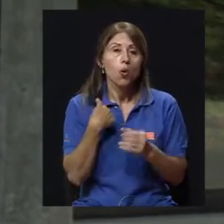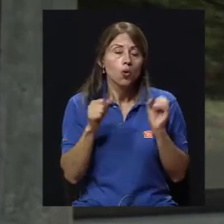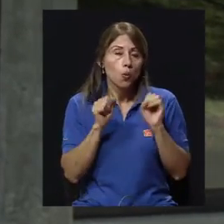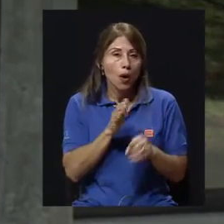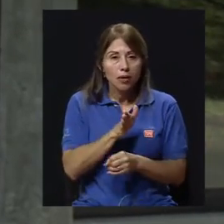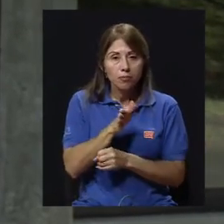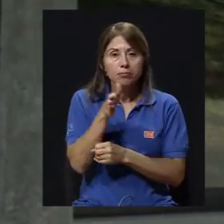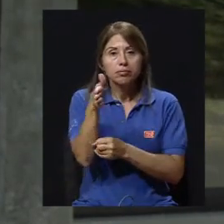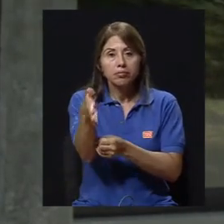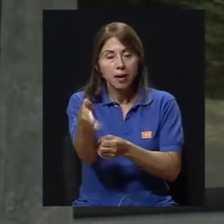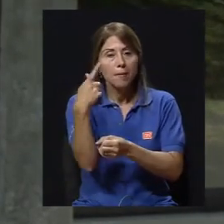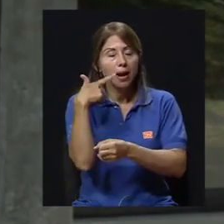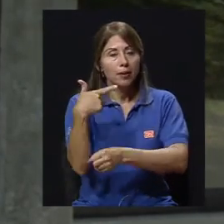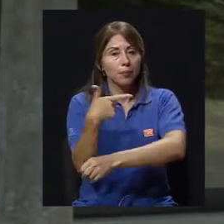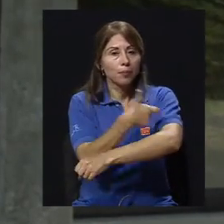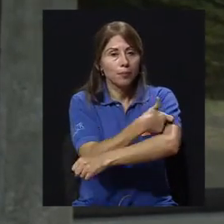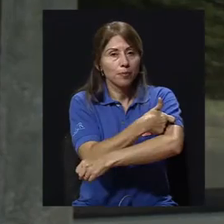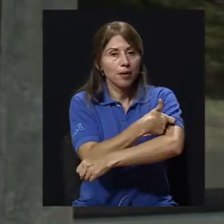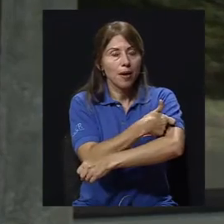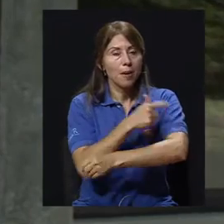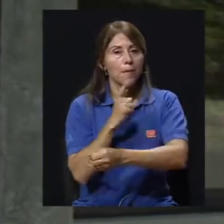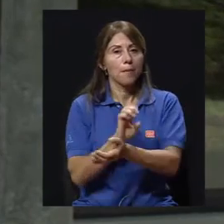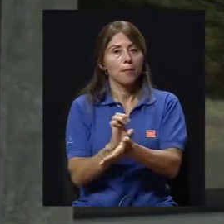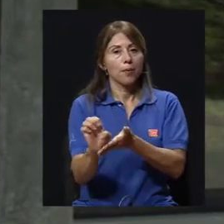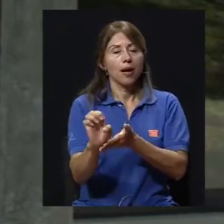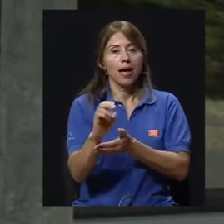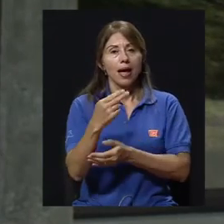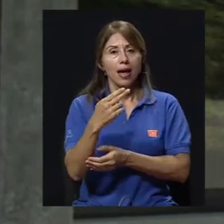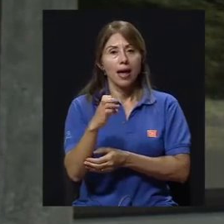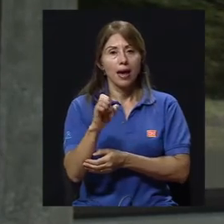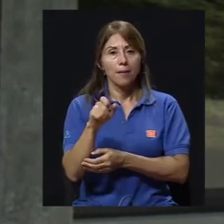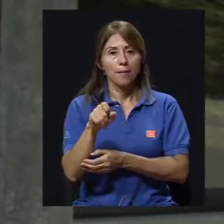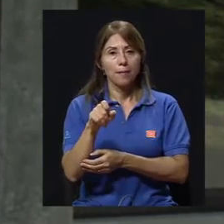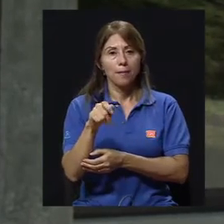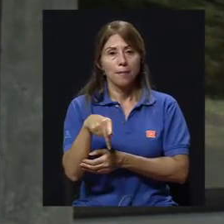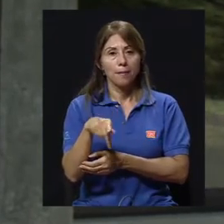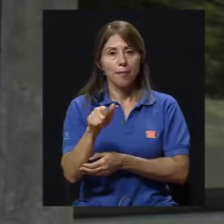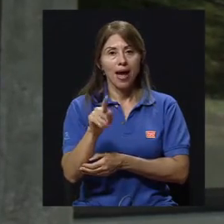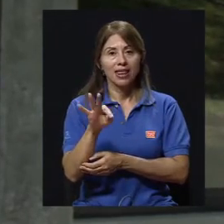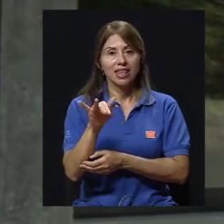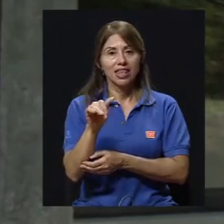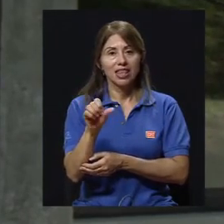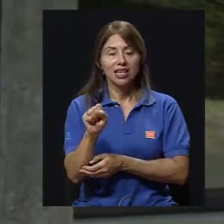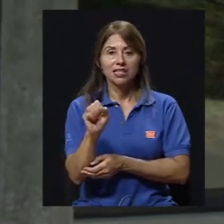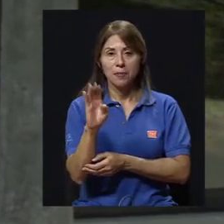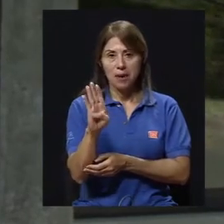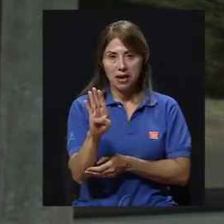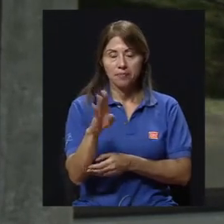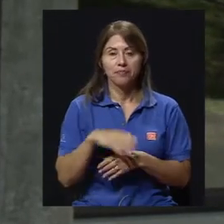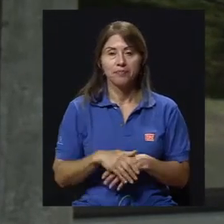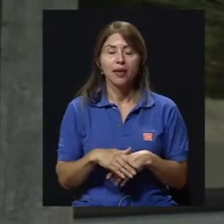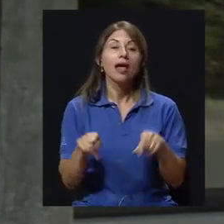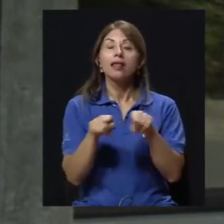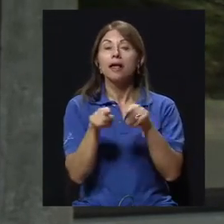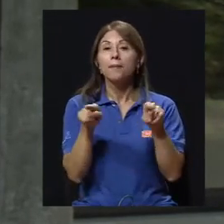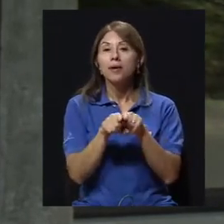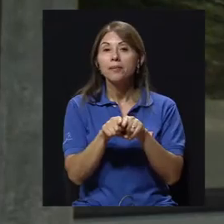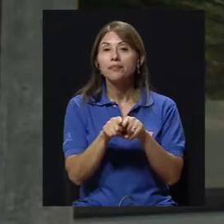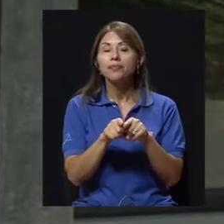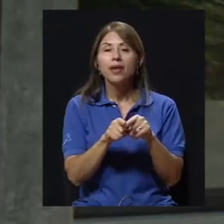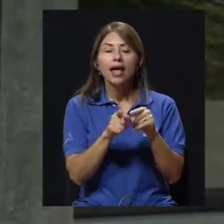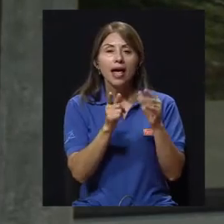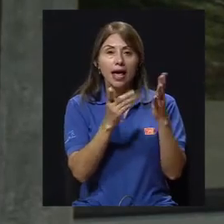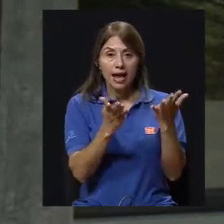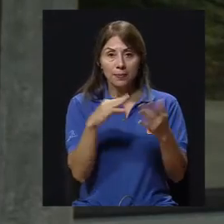uno puede vacunarse contra hepatitis B. La otra cosa también es que dentro del plan de